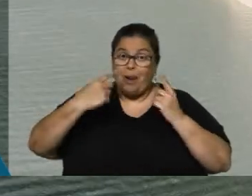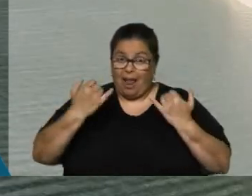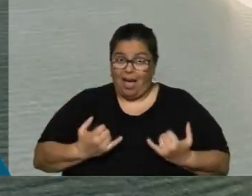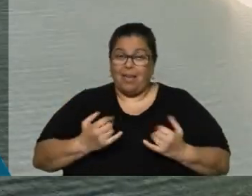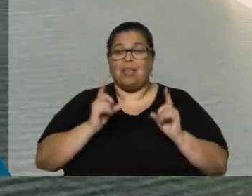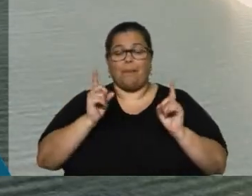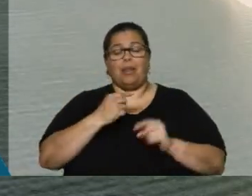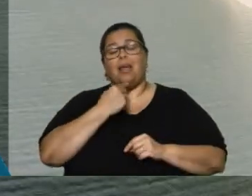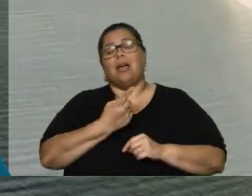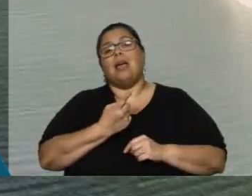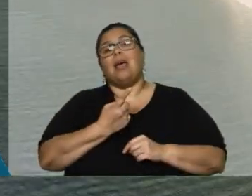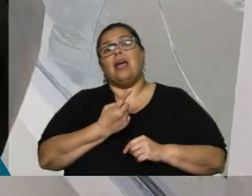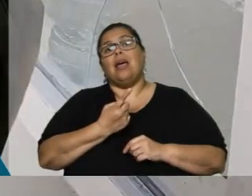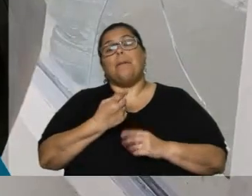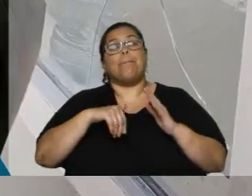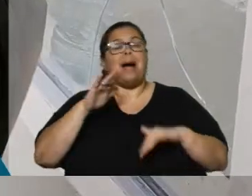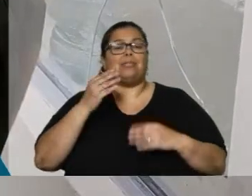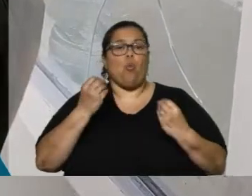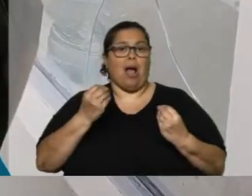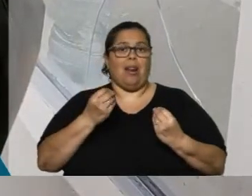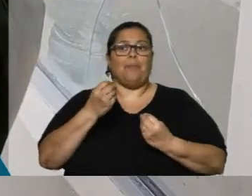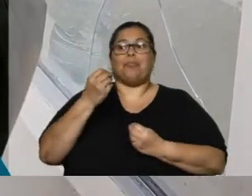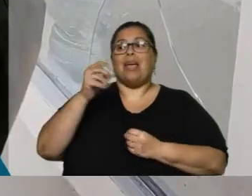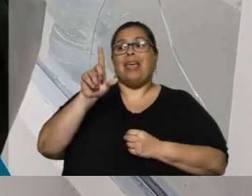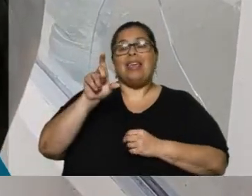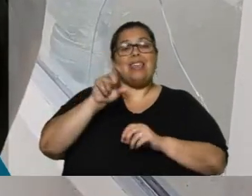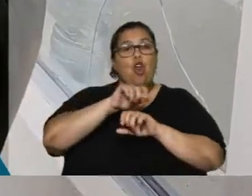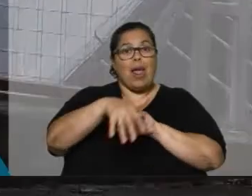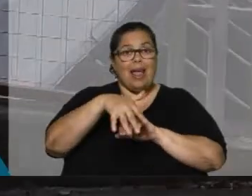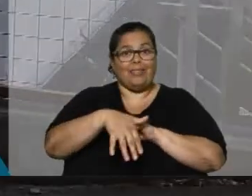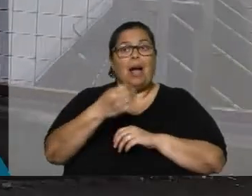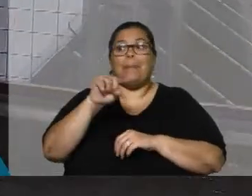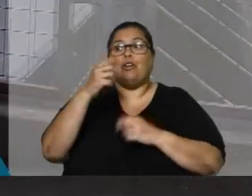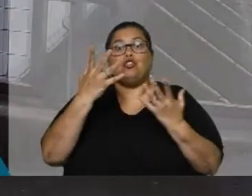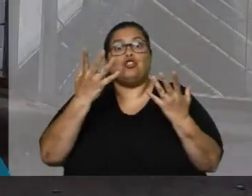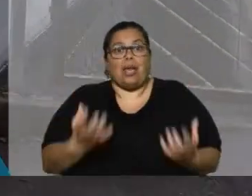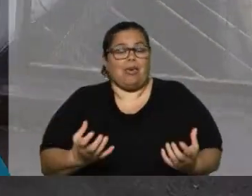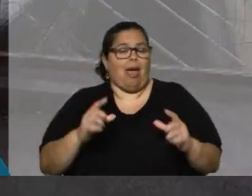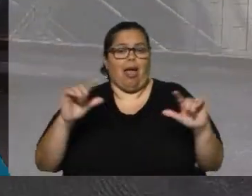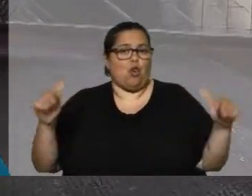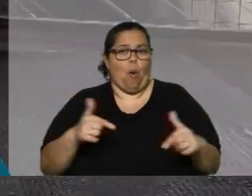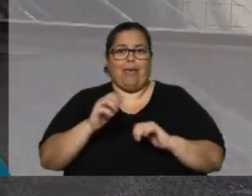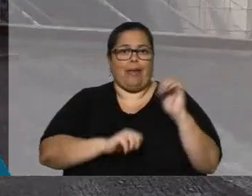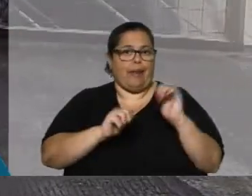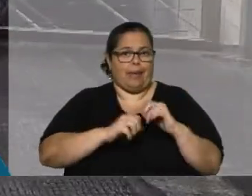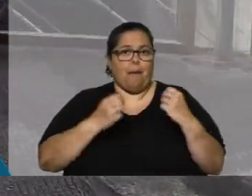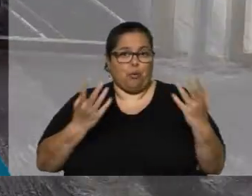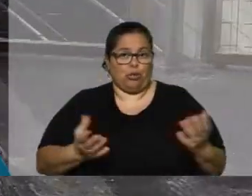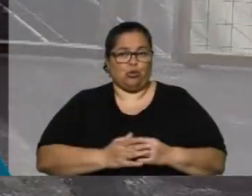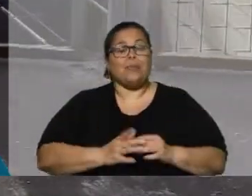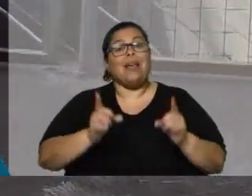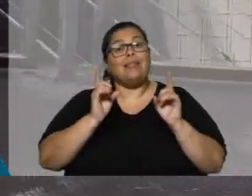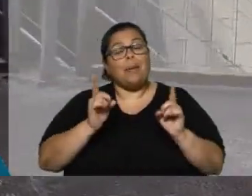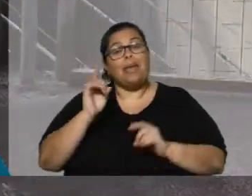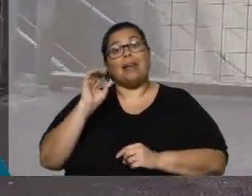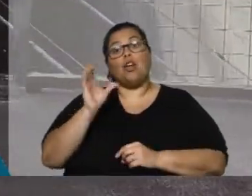depende de centrales hidroeléctricas y las sequías han reducido su producción al mínimo. Colombia, que solía exportar electricidad a Ecuador,